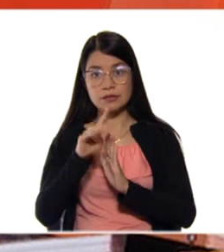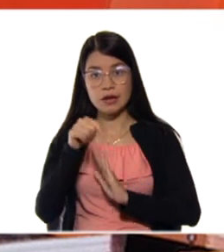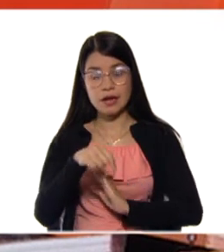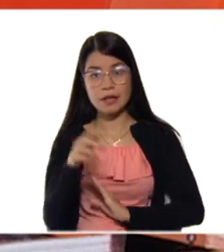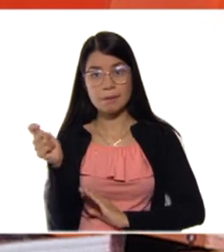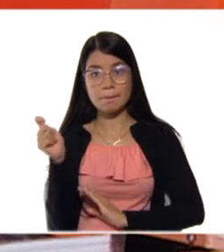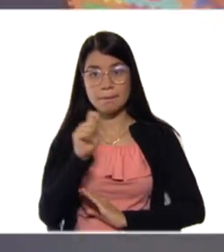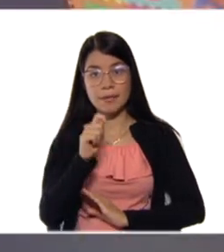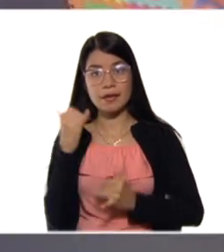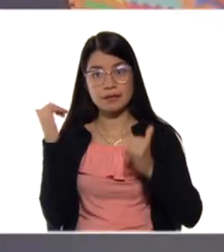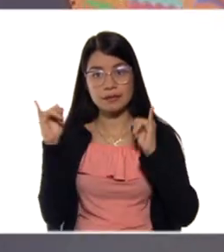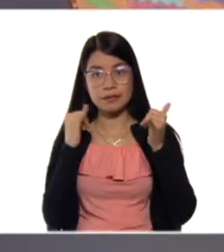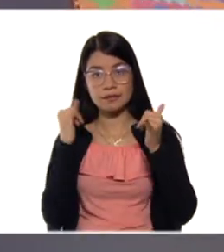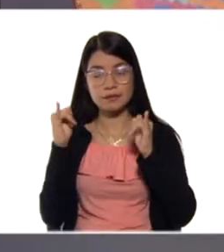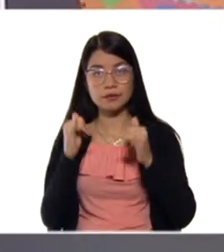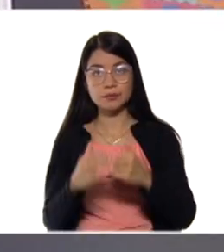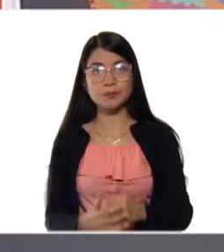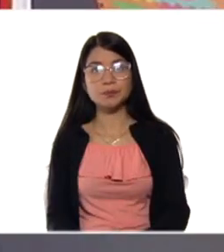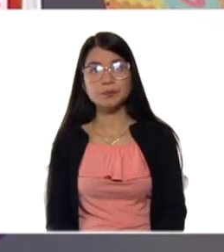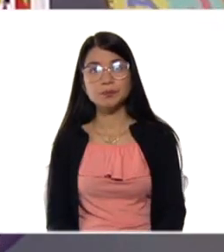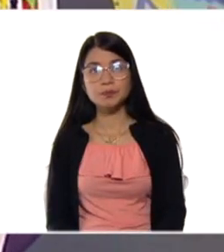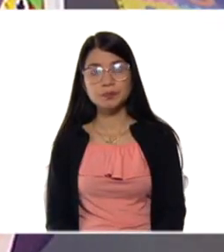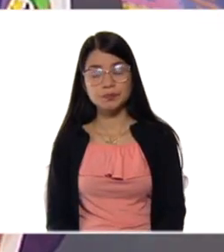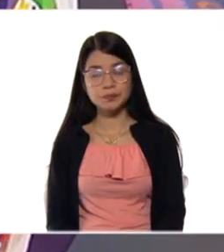este mes de celebración. Acompáñame.